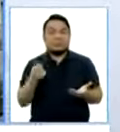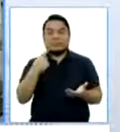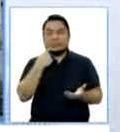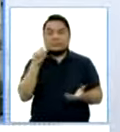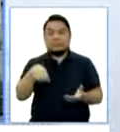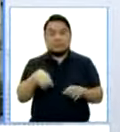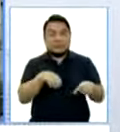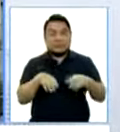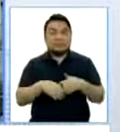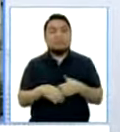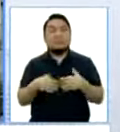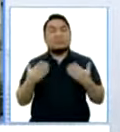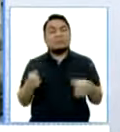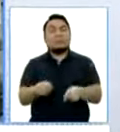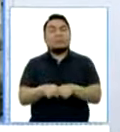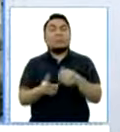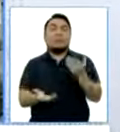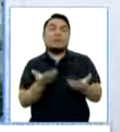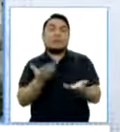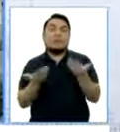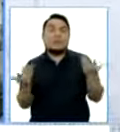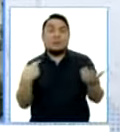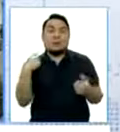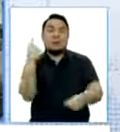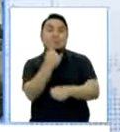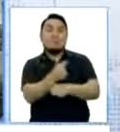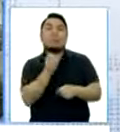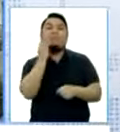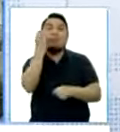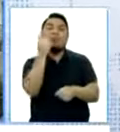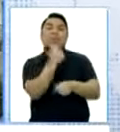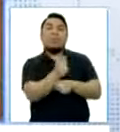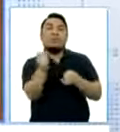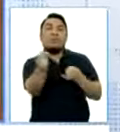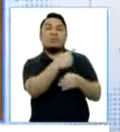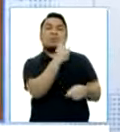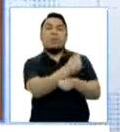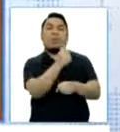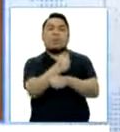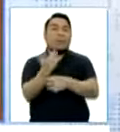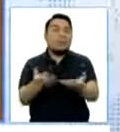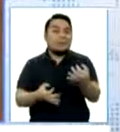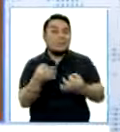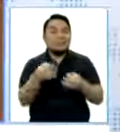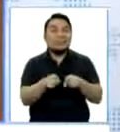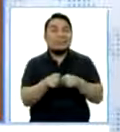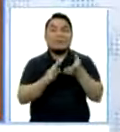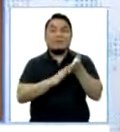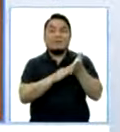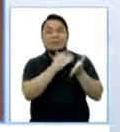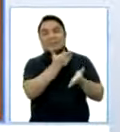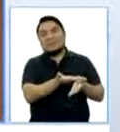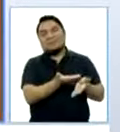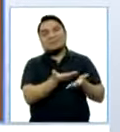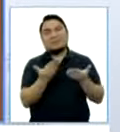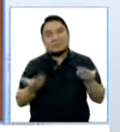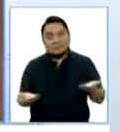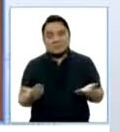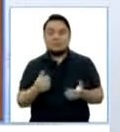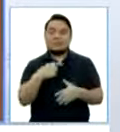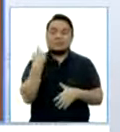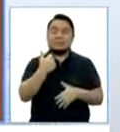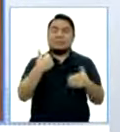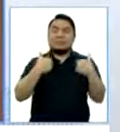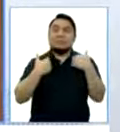emita. Y, por lo tanto, van a ser probablemente enjuiciados. Lo mismo podría pasar con la Defensoría del Pueblo. Entonces, vamos a